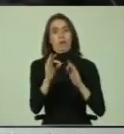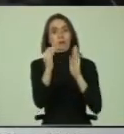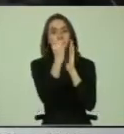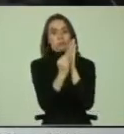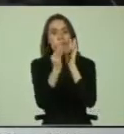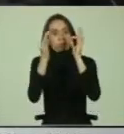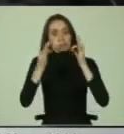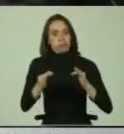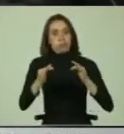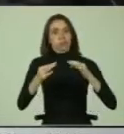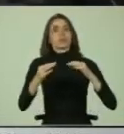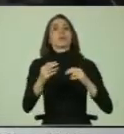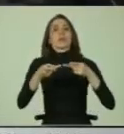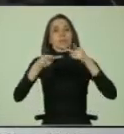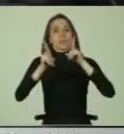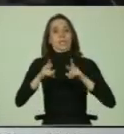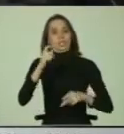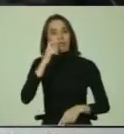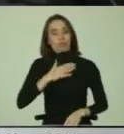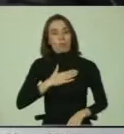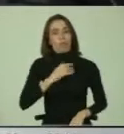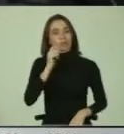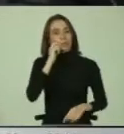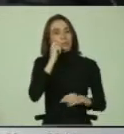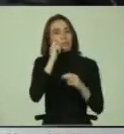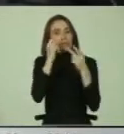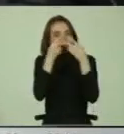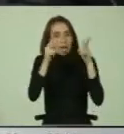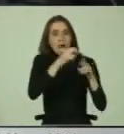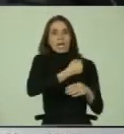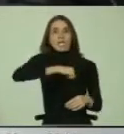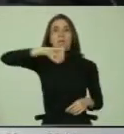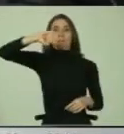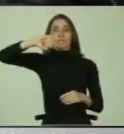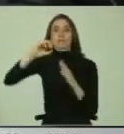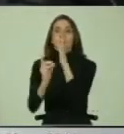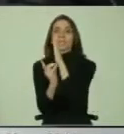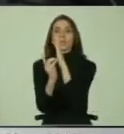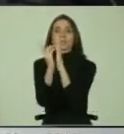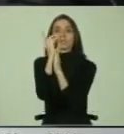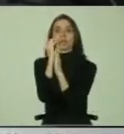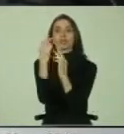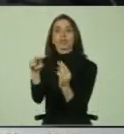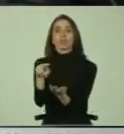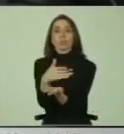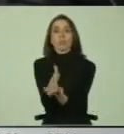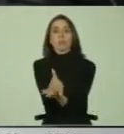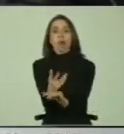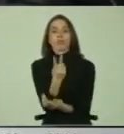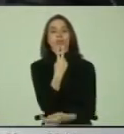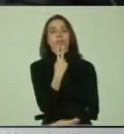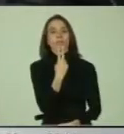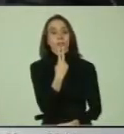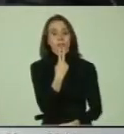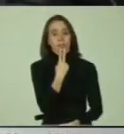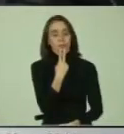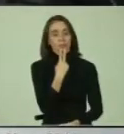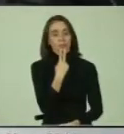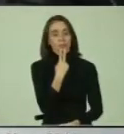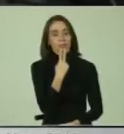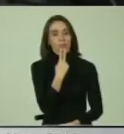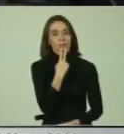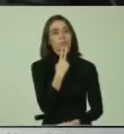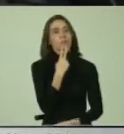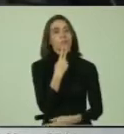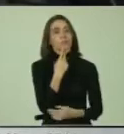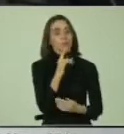humanos, tiene relación con la emancipación y el desarrollo de sus planes de vida. Pese a los avances